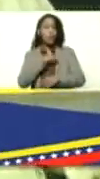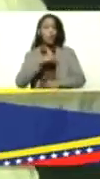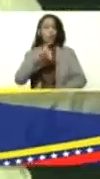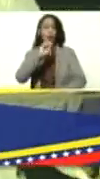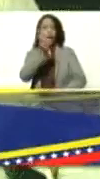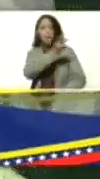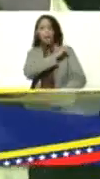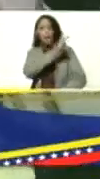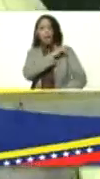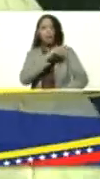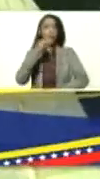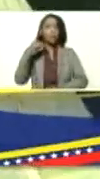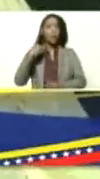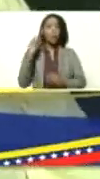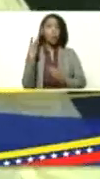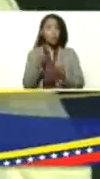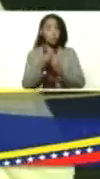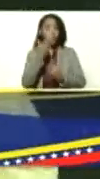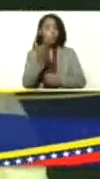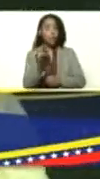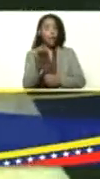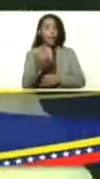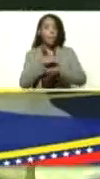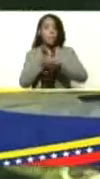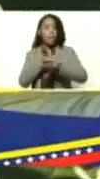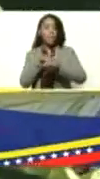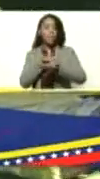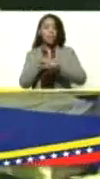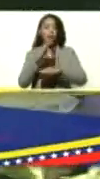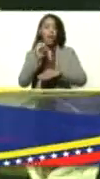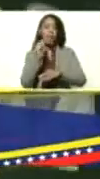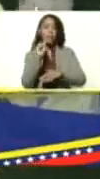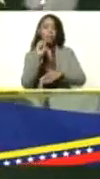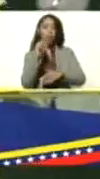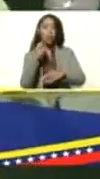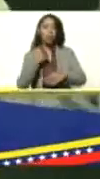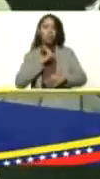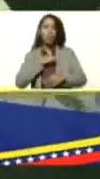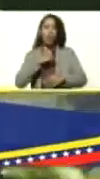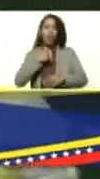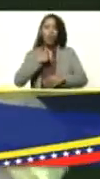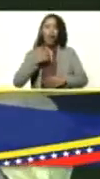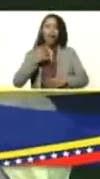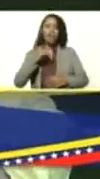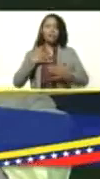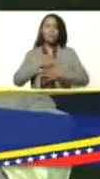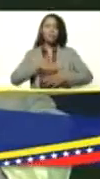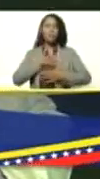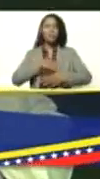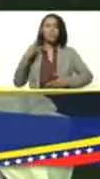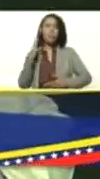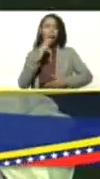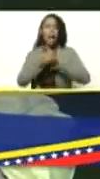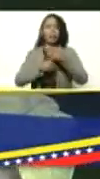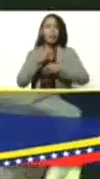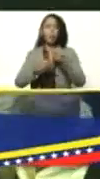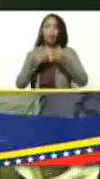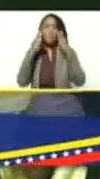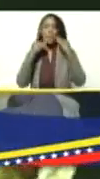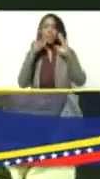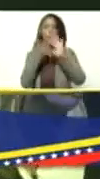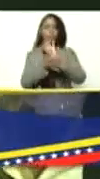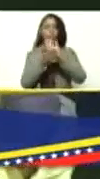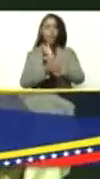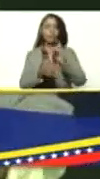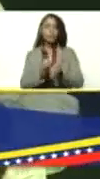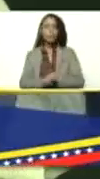y con usted y nuestro ministro Cato Soteldo estoy más que complacido nosotros venimos haciendo esta experiencia no